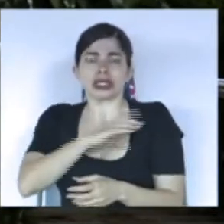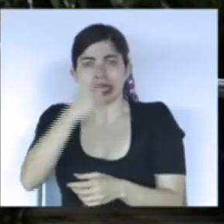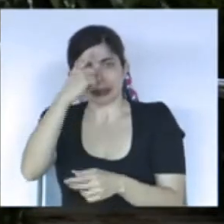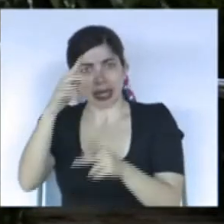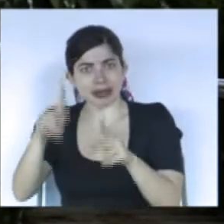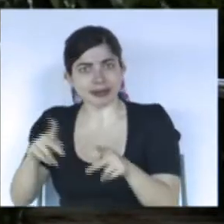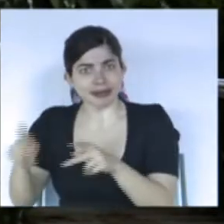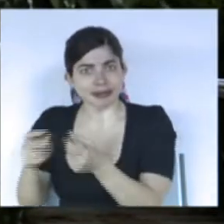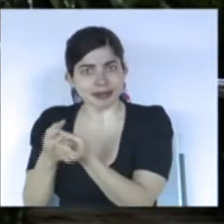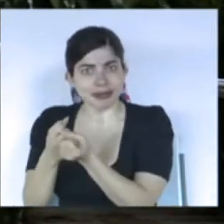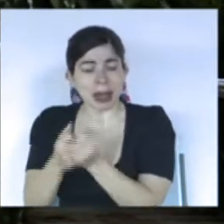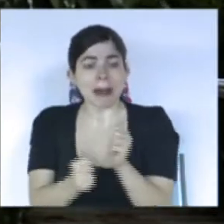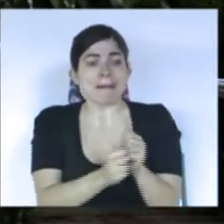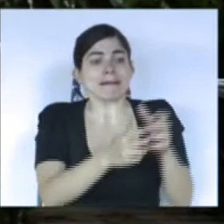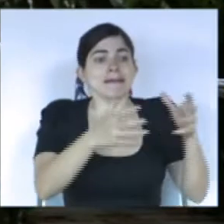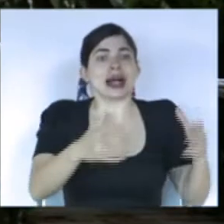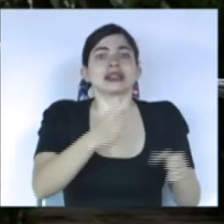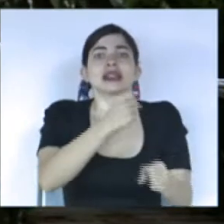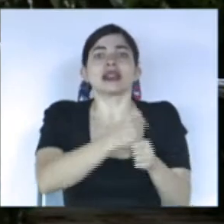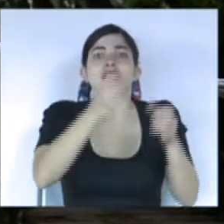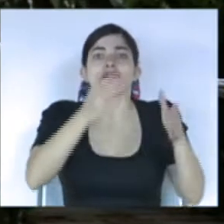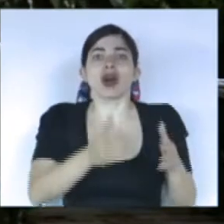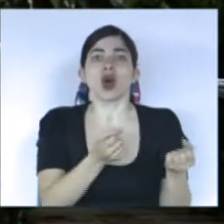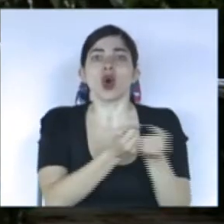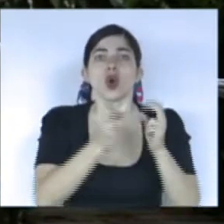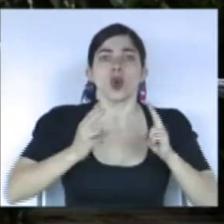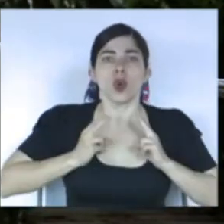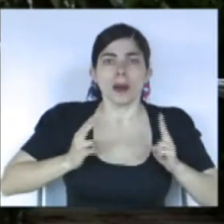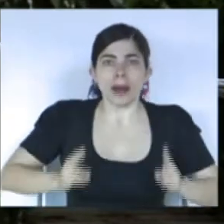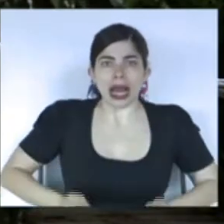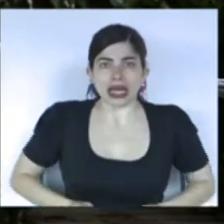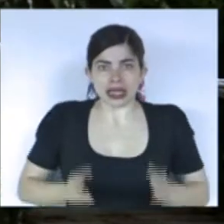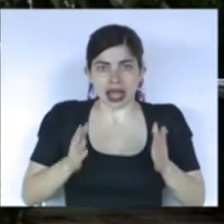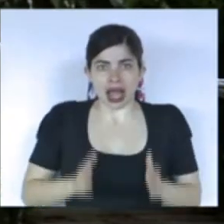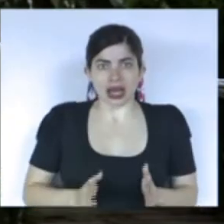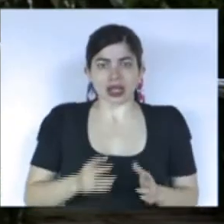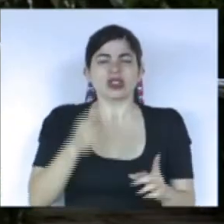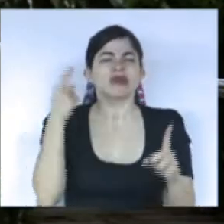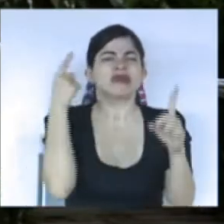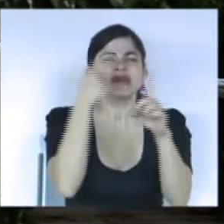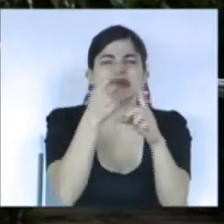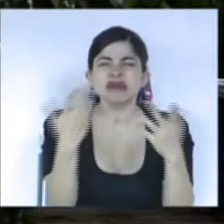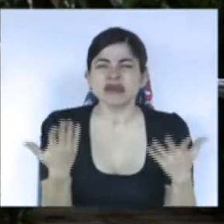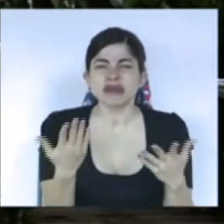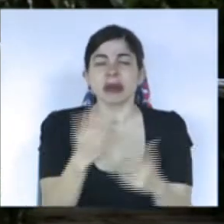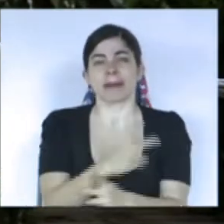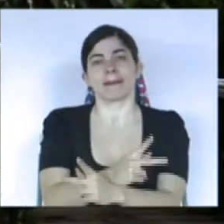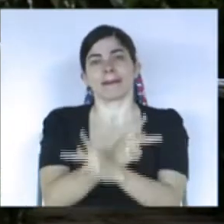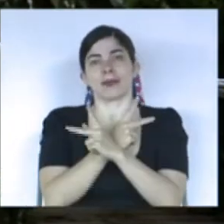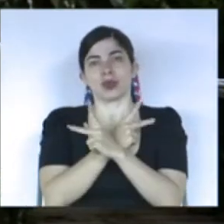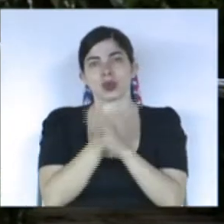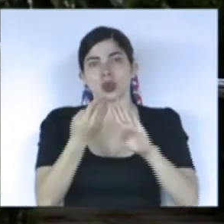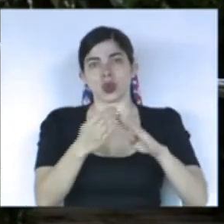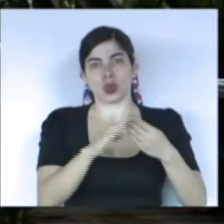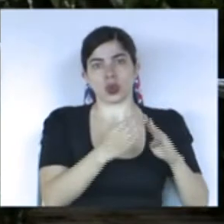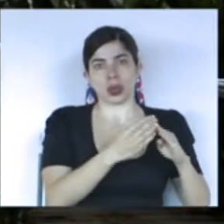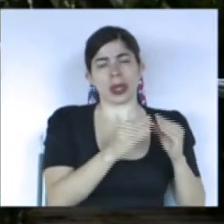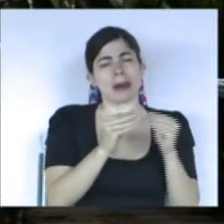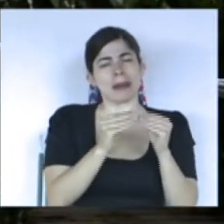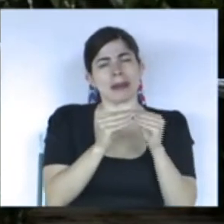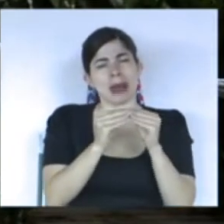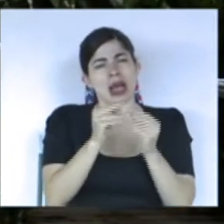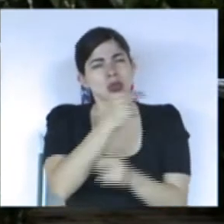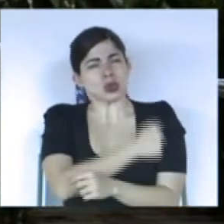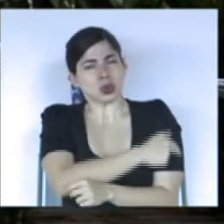más trabajadores humanitarios dedicados a proteger a la comunidad, más abnegados